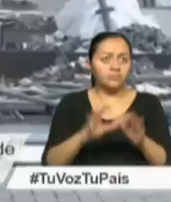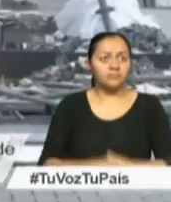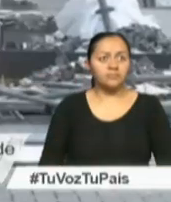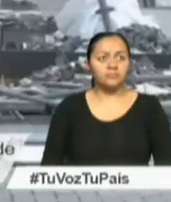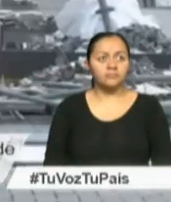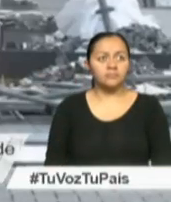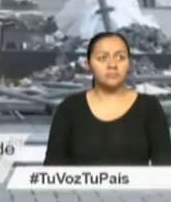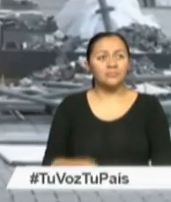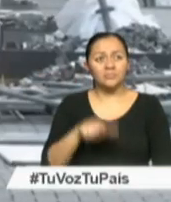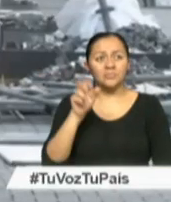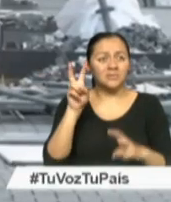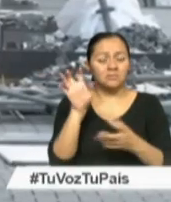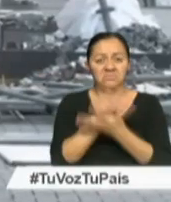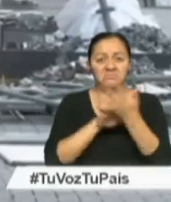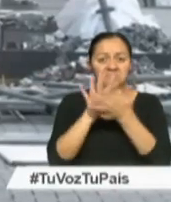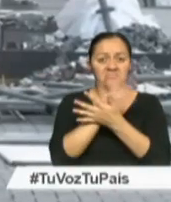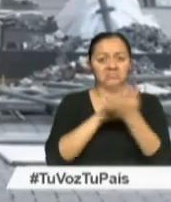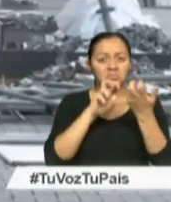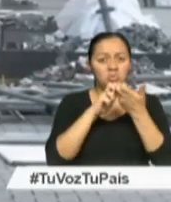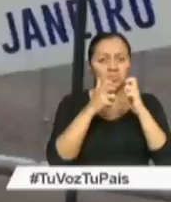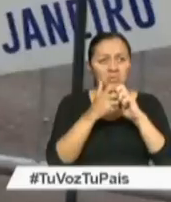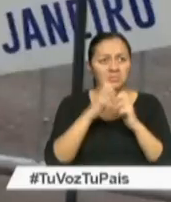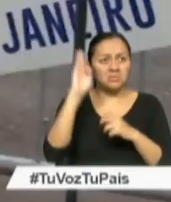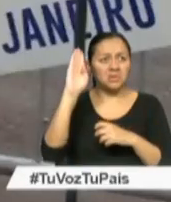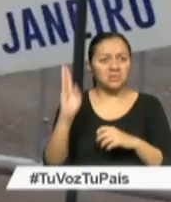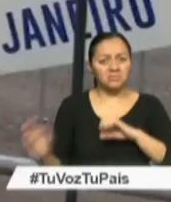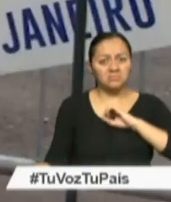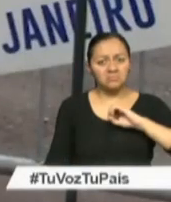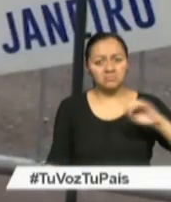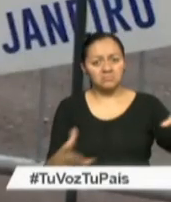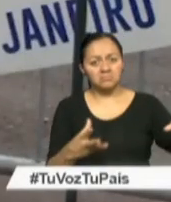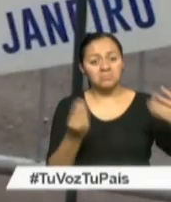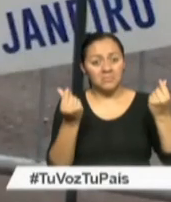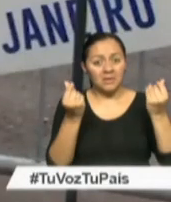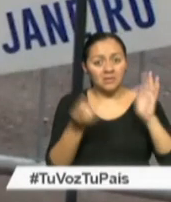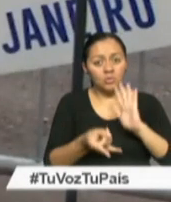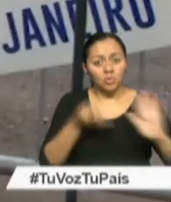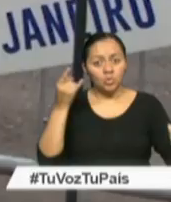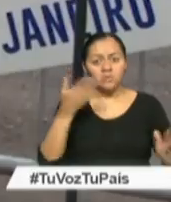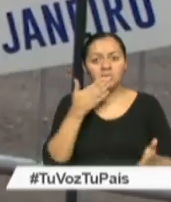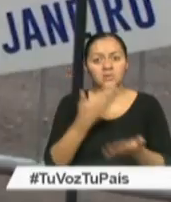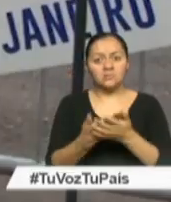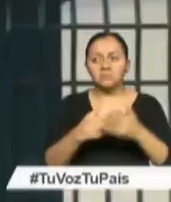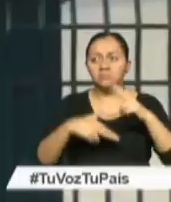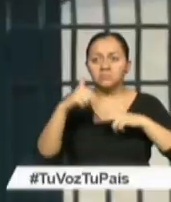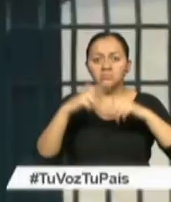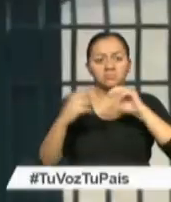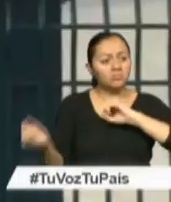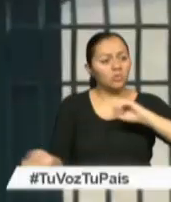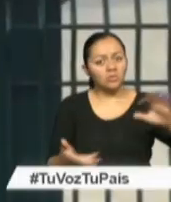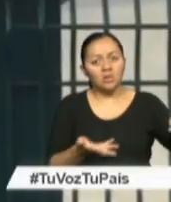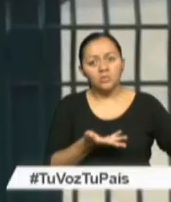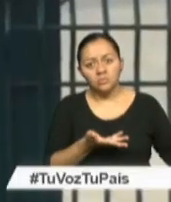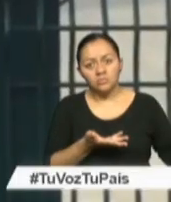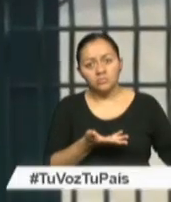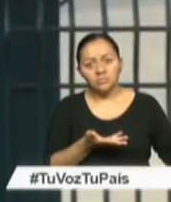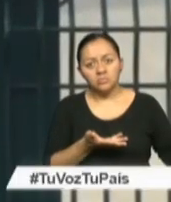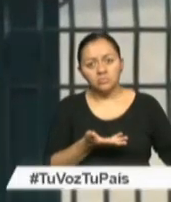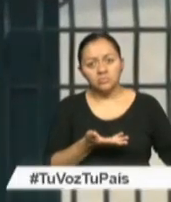Un asunto que ha generado Polémica entre los brasileños Que ven como algunos Han ganado mucho dinero Gracias a unas infraestructuras Que han quedado abandonadas